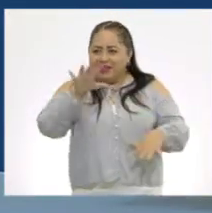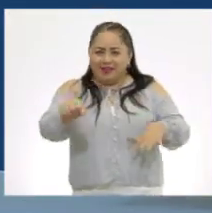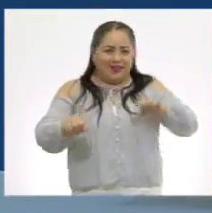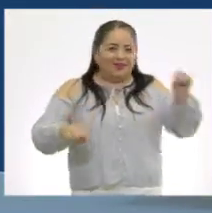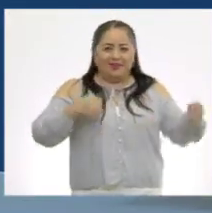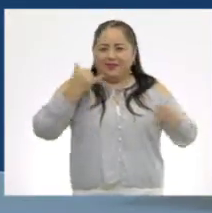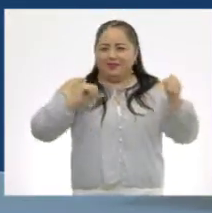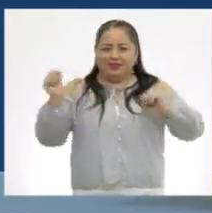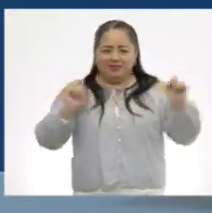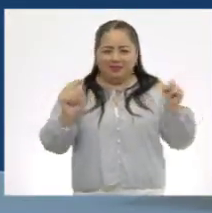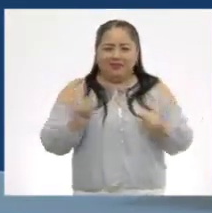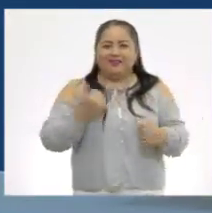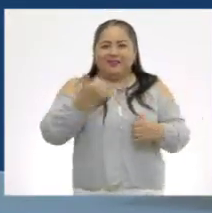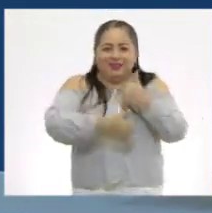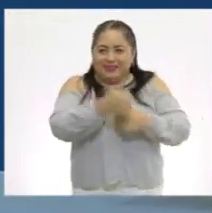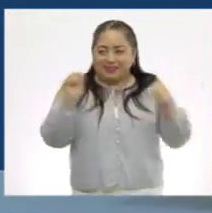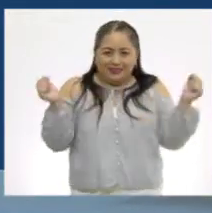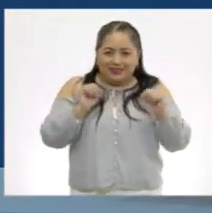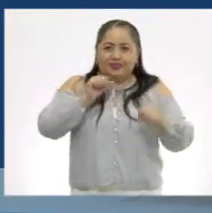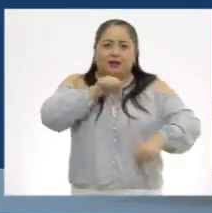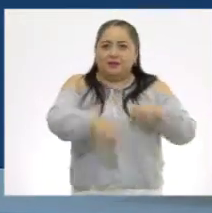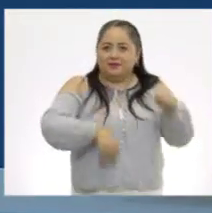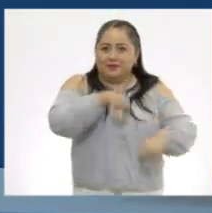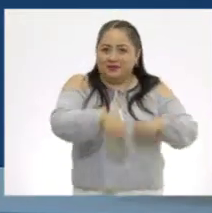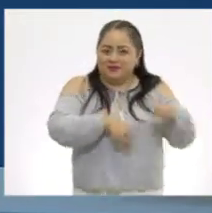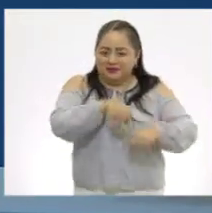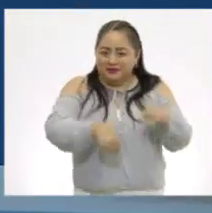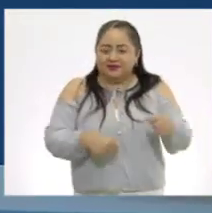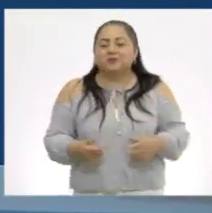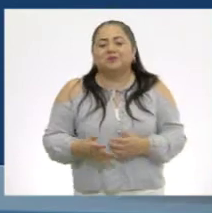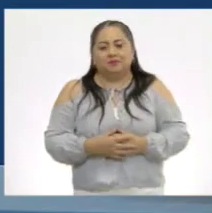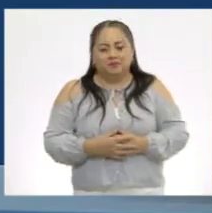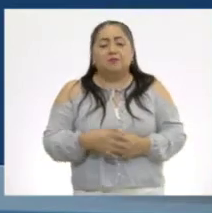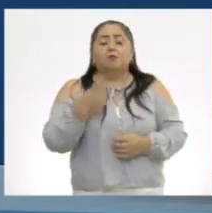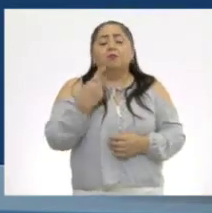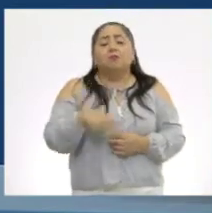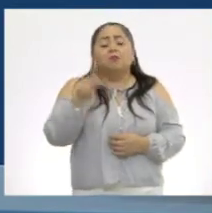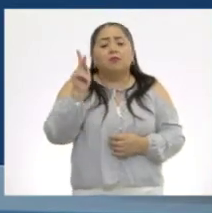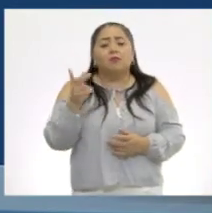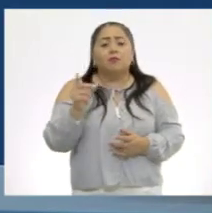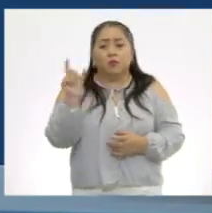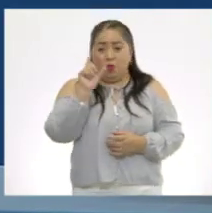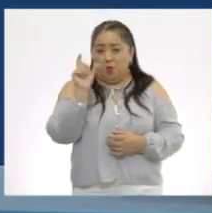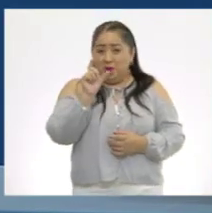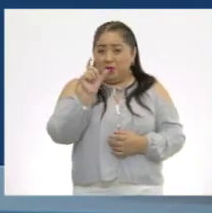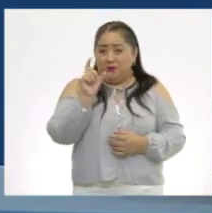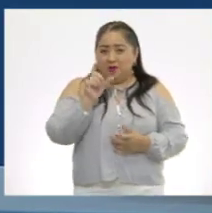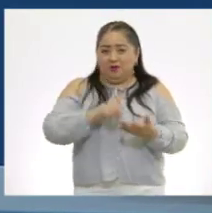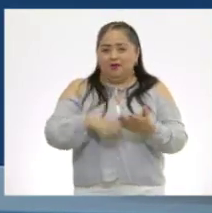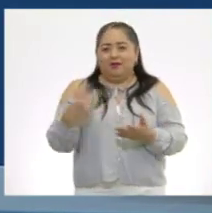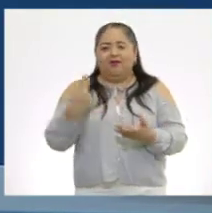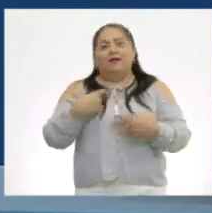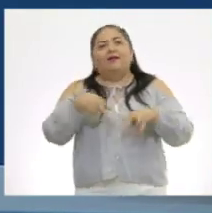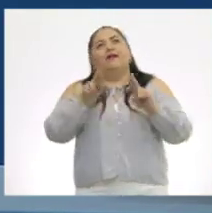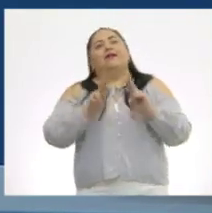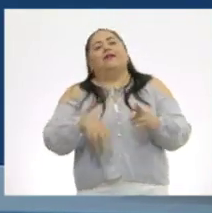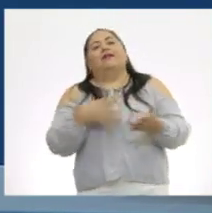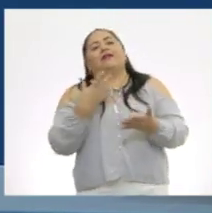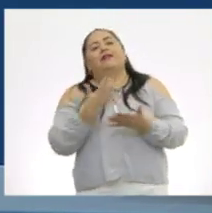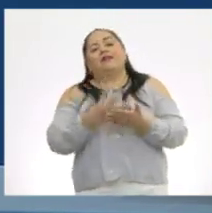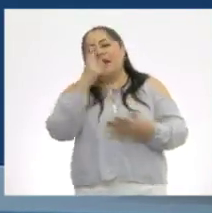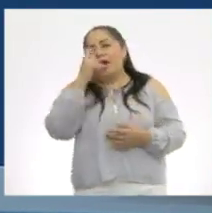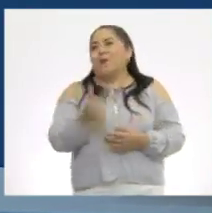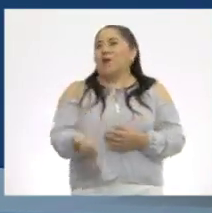y también carreritas en la bicicleta. Sí, pero cuando estábamos descansando para tomar